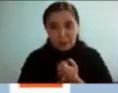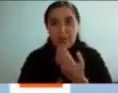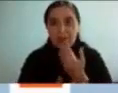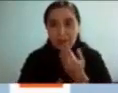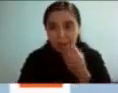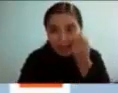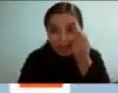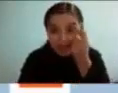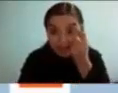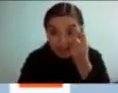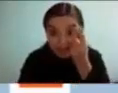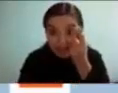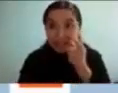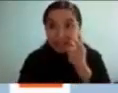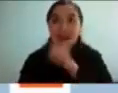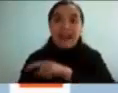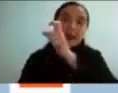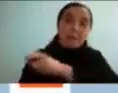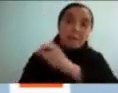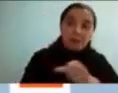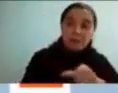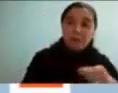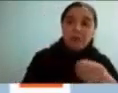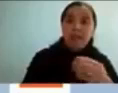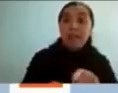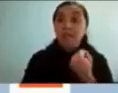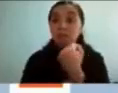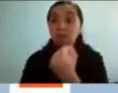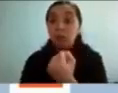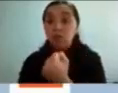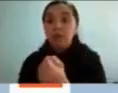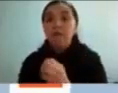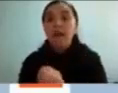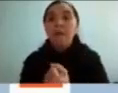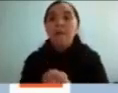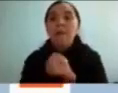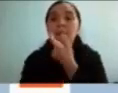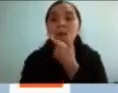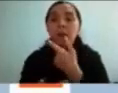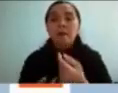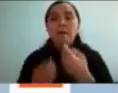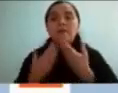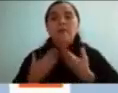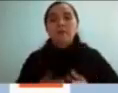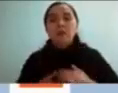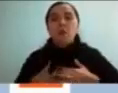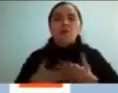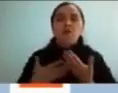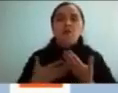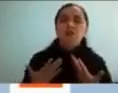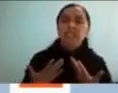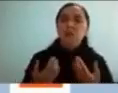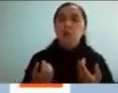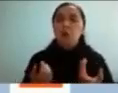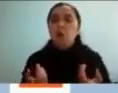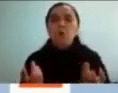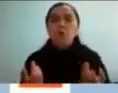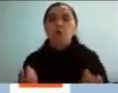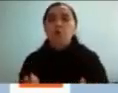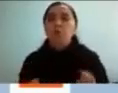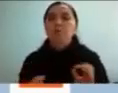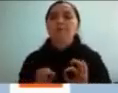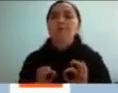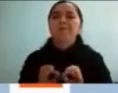decían cómo se sentían con el medicamento por ejemplo el efecto que me generaba a mí y cómo yo lo interpretaba a nivel cognitivo y entonces